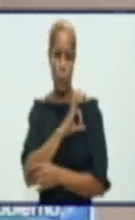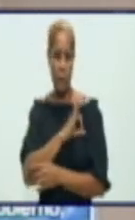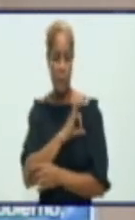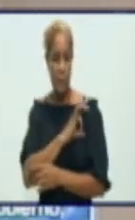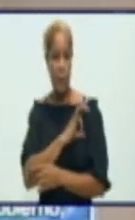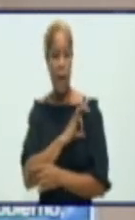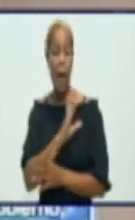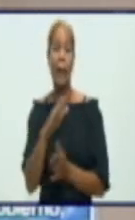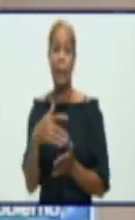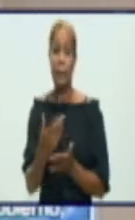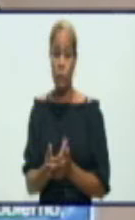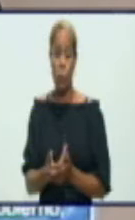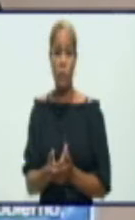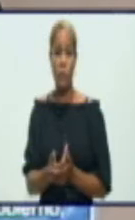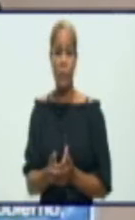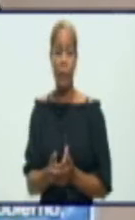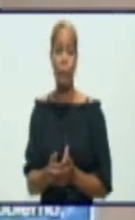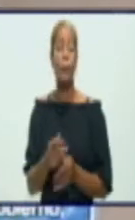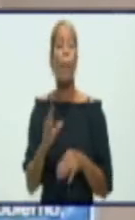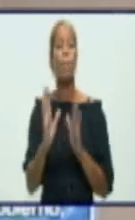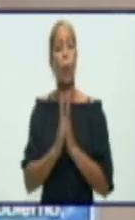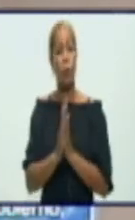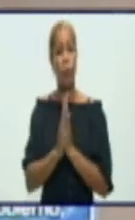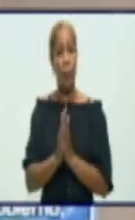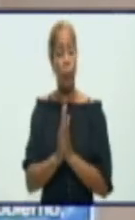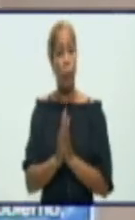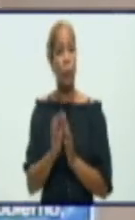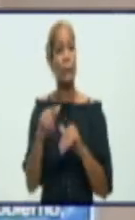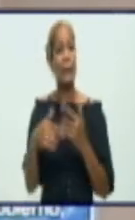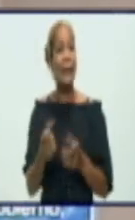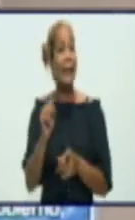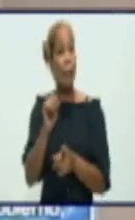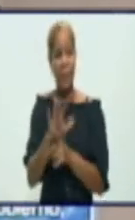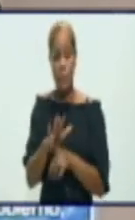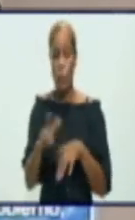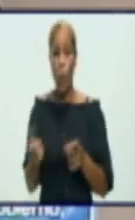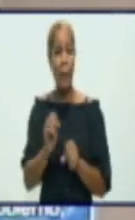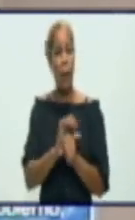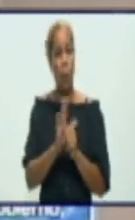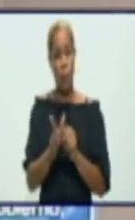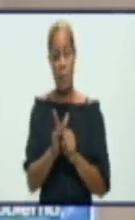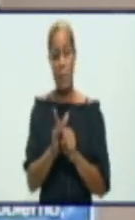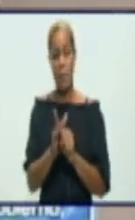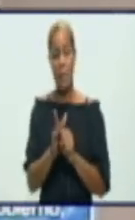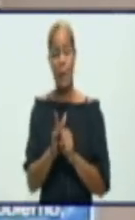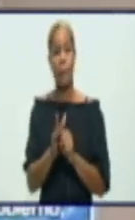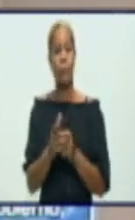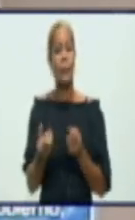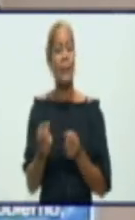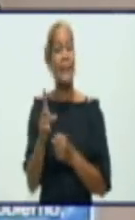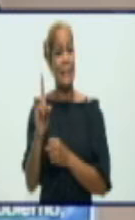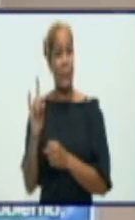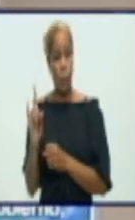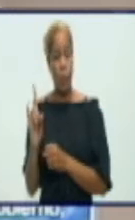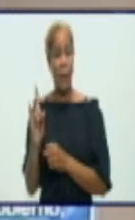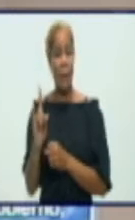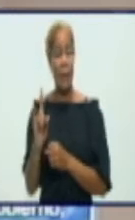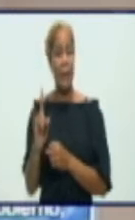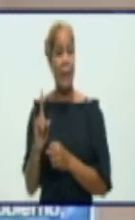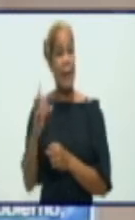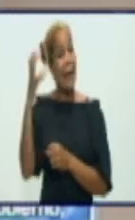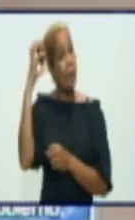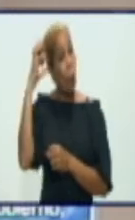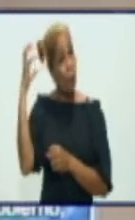Estado le da al pueblo. Compañeros, desde que surgió esta problemática, la máxima dirección del país, no debe hacer otra cosa, día por día,